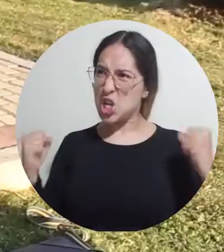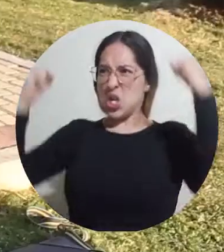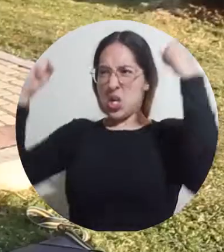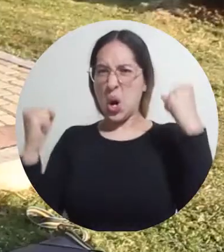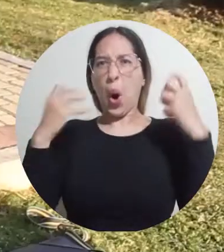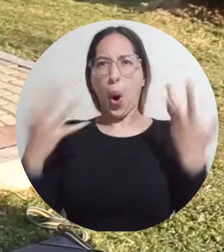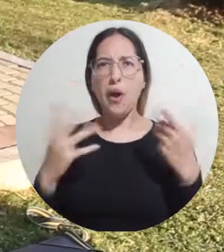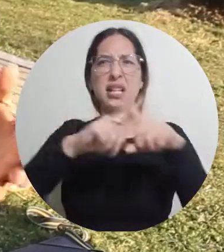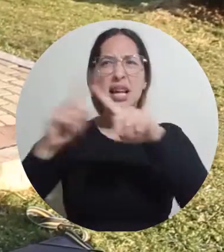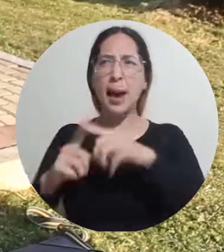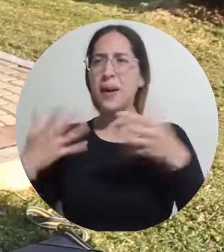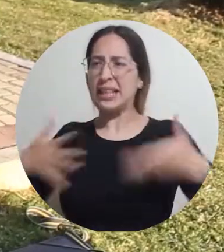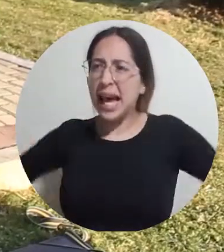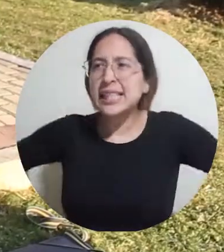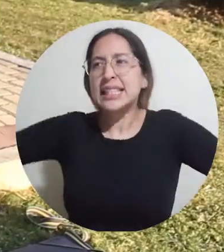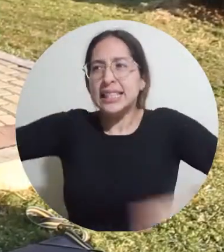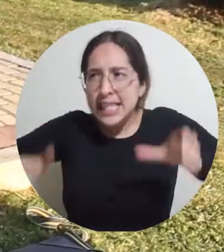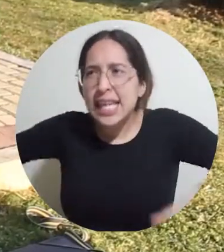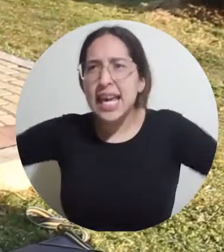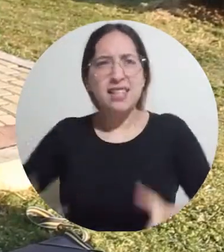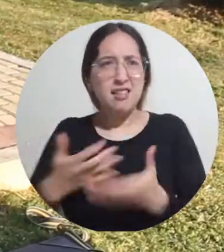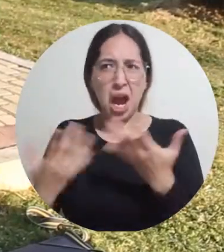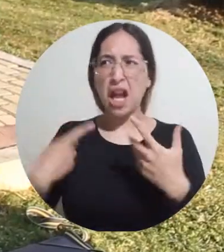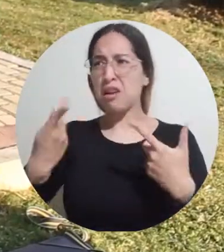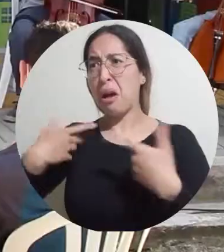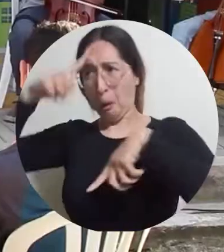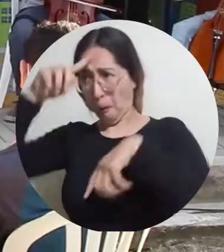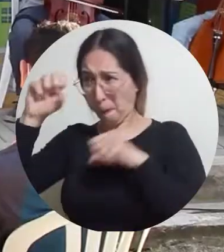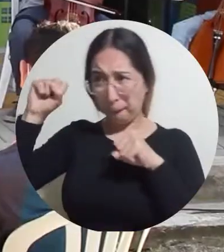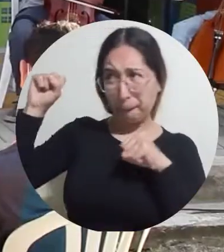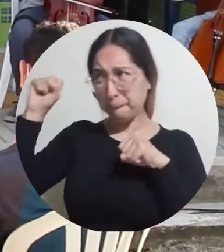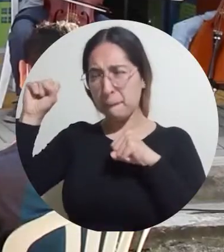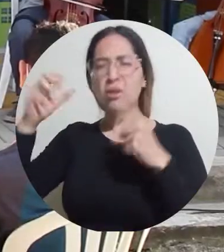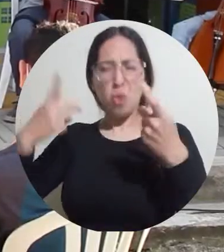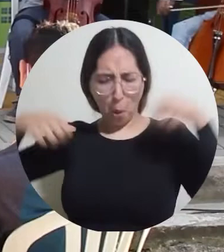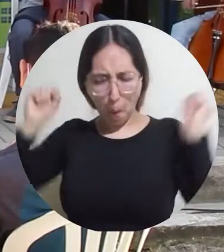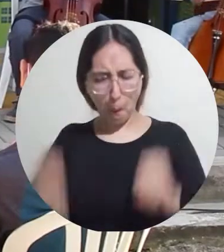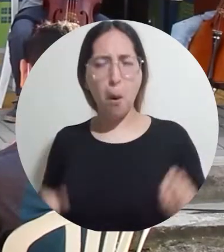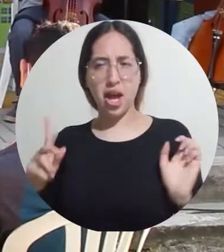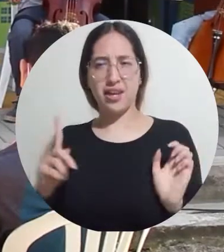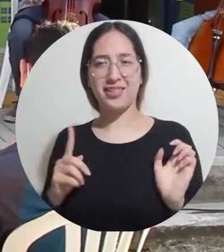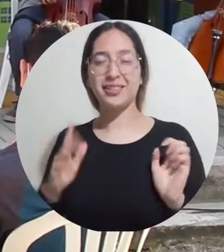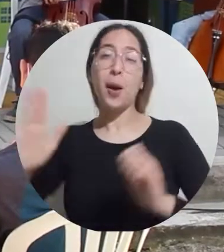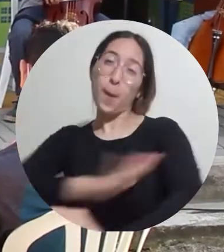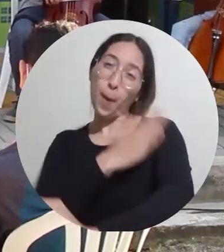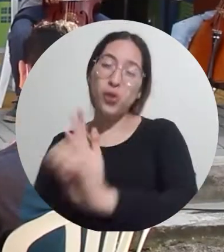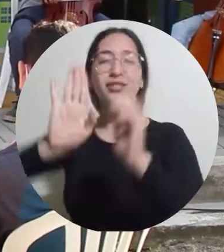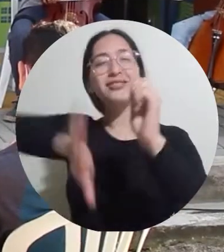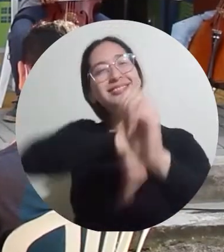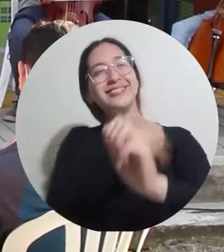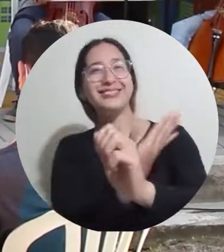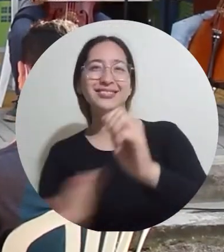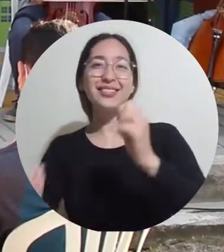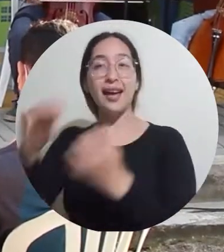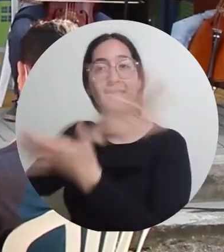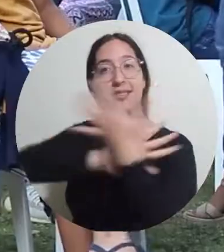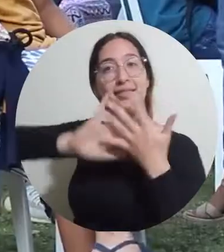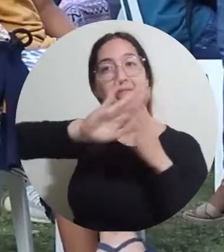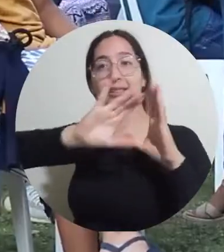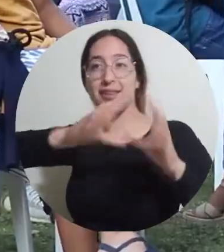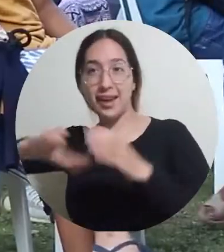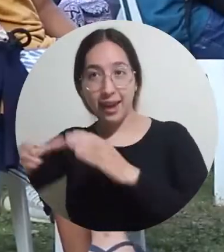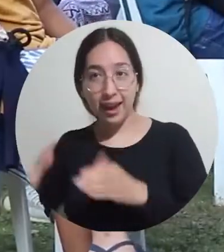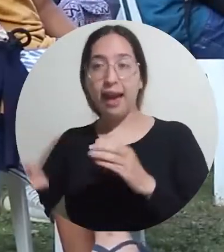que también hace parte de la Universidad del Magdalena. Música, folclor, poesía, clases de lengua de señas,